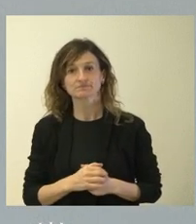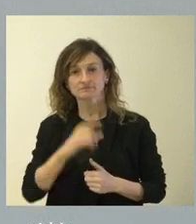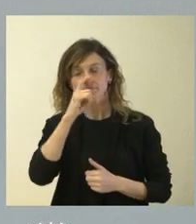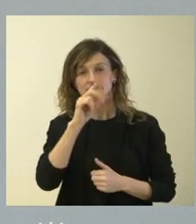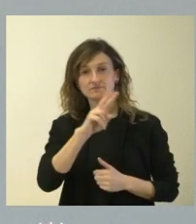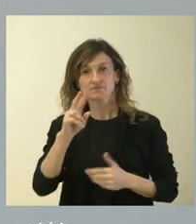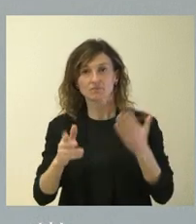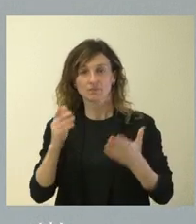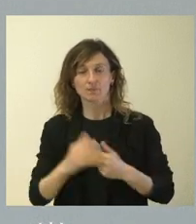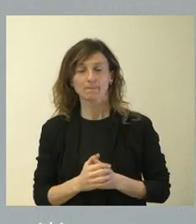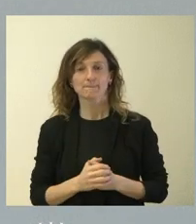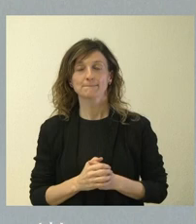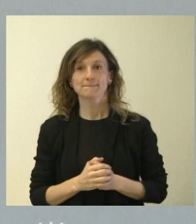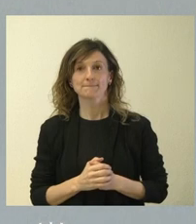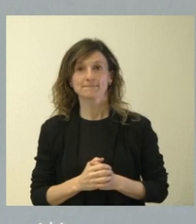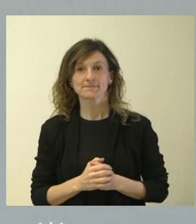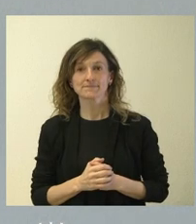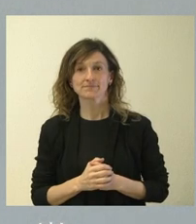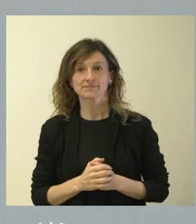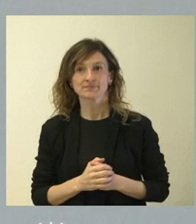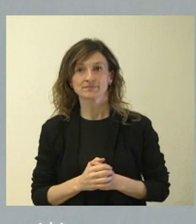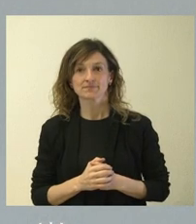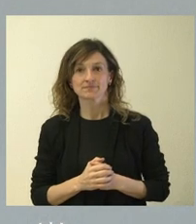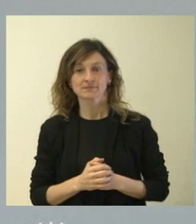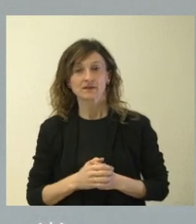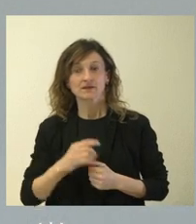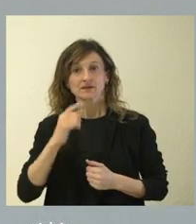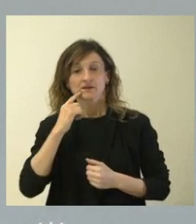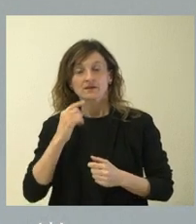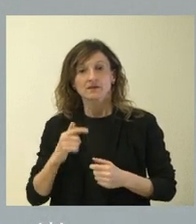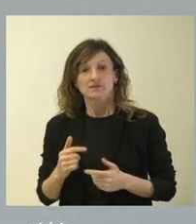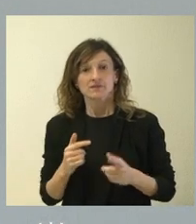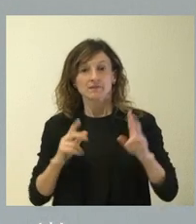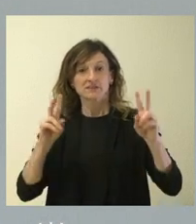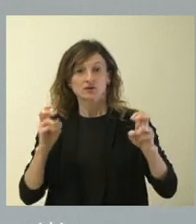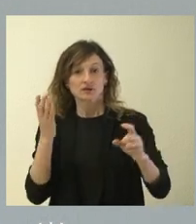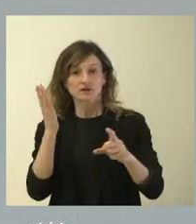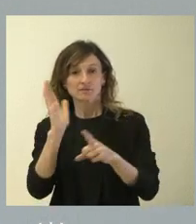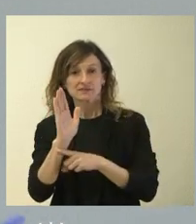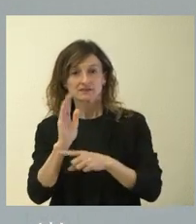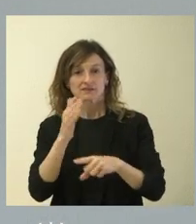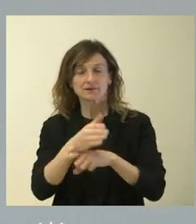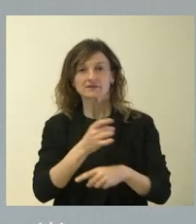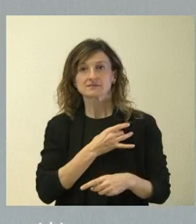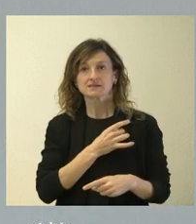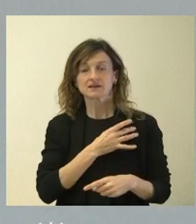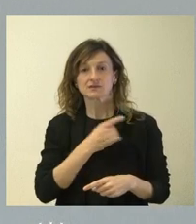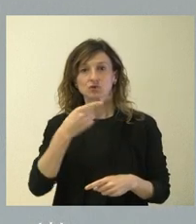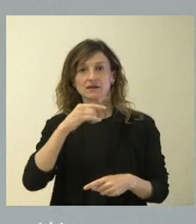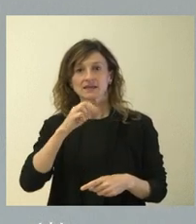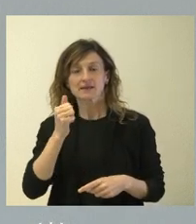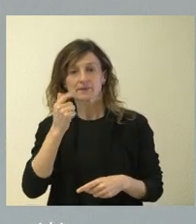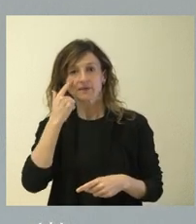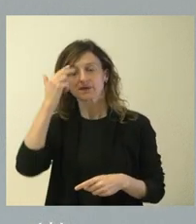Y, a partir de ahí, el viaje que puedan hacer a Ginebra los representantes sindicales. También lo vemos desde el respeto